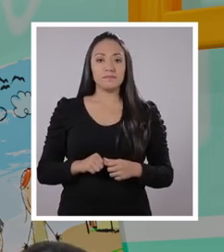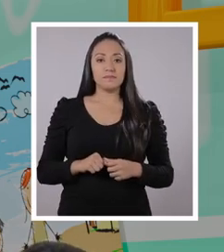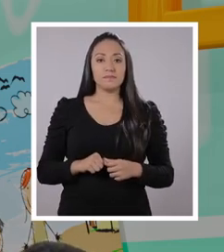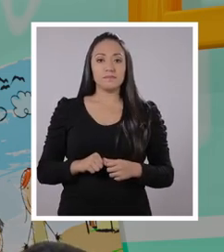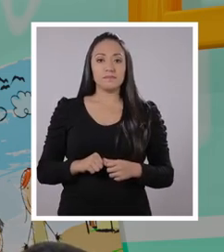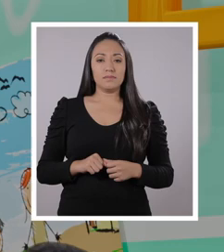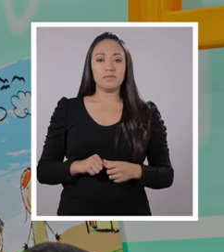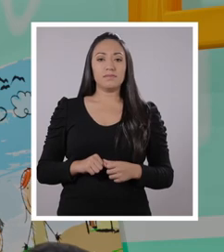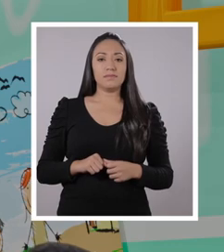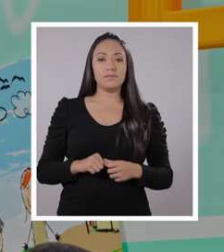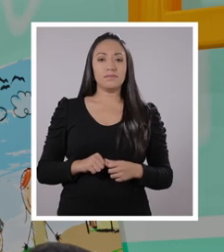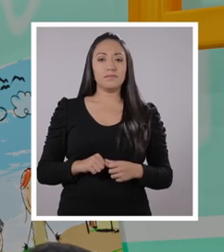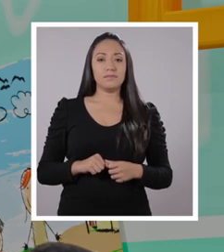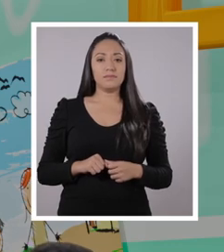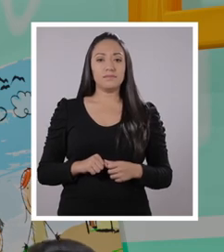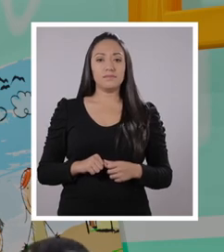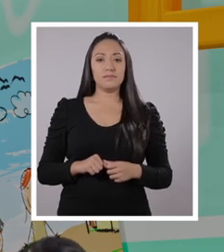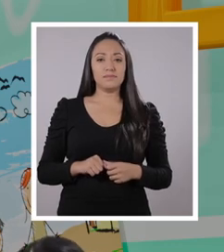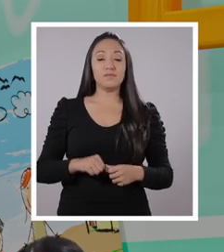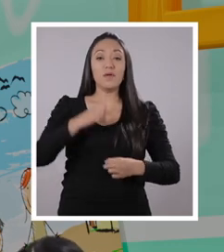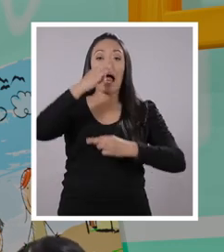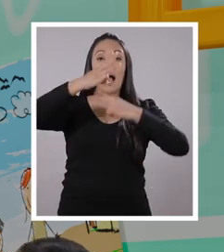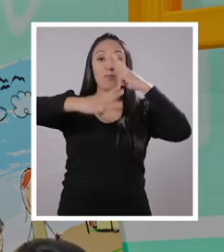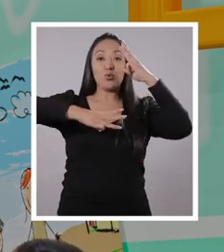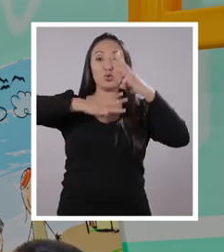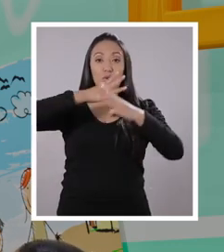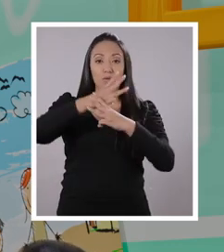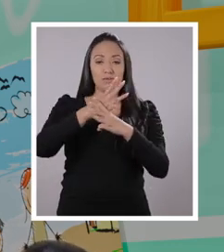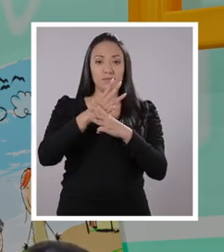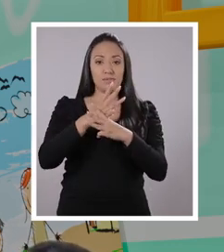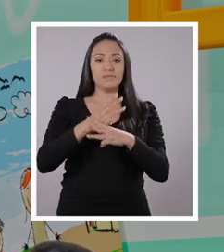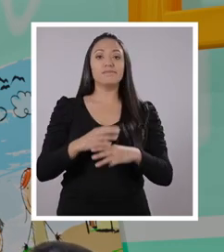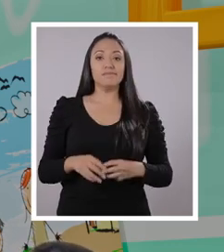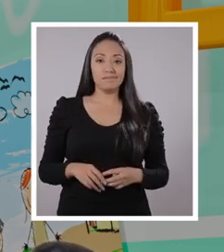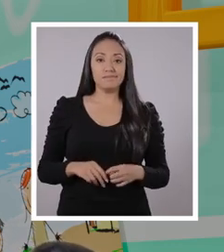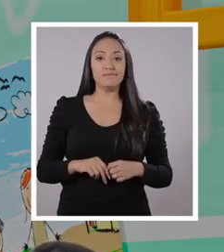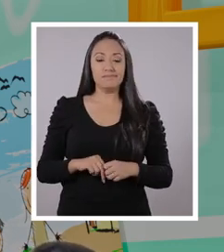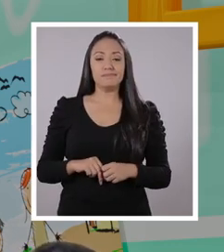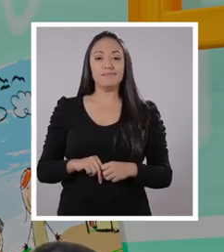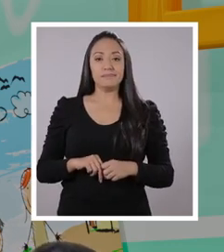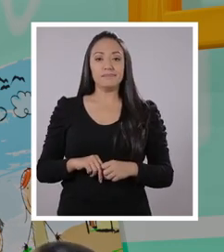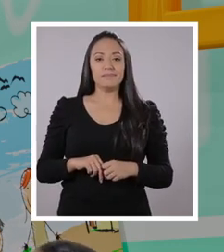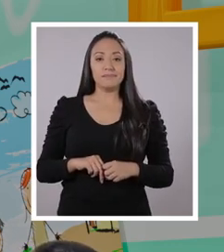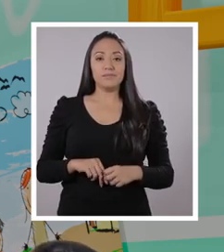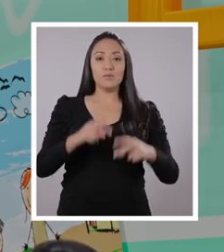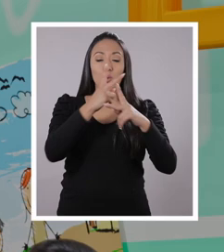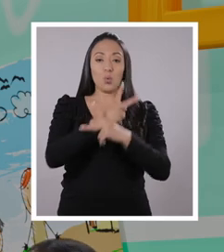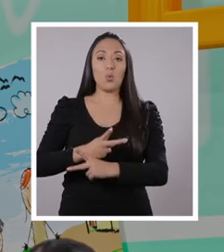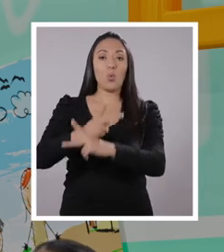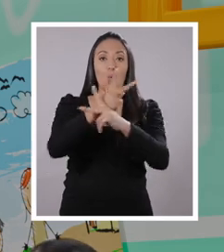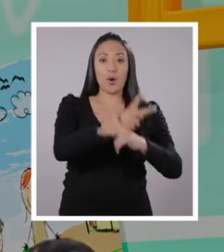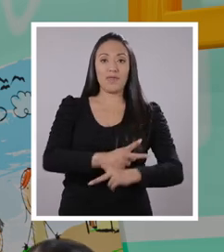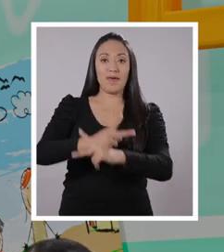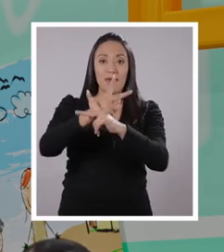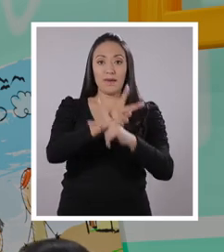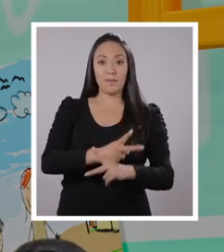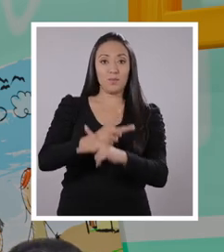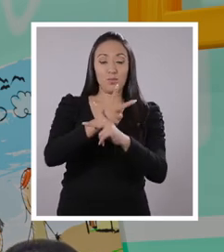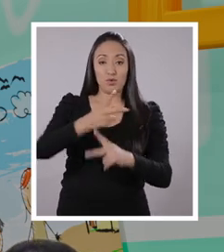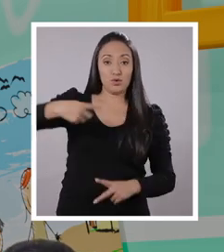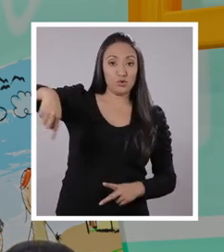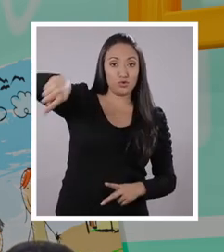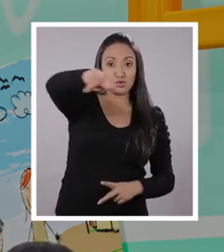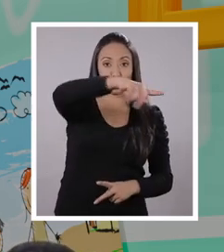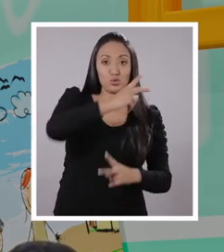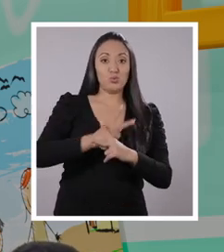Por amor al mundo. Pancho ama mucho al mundo.